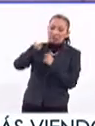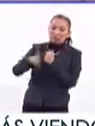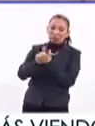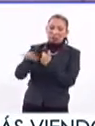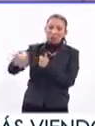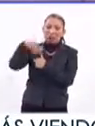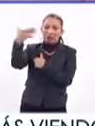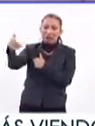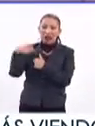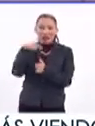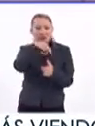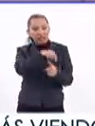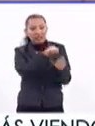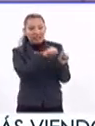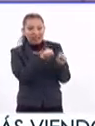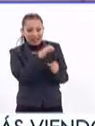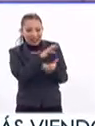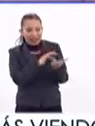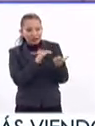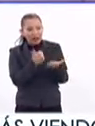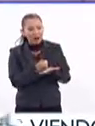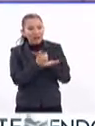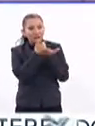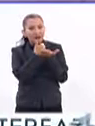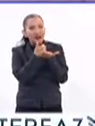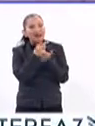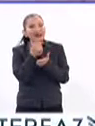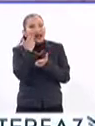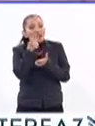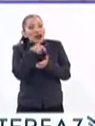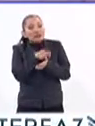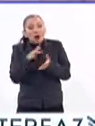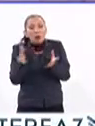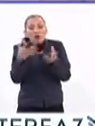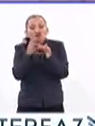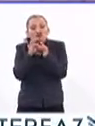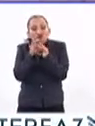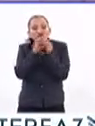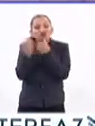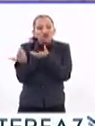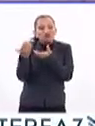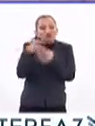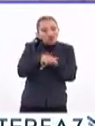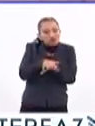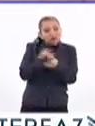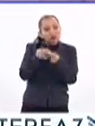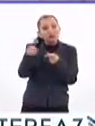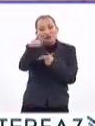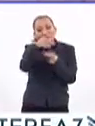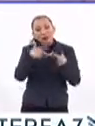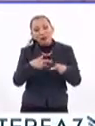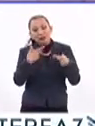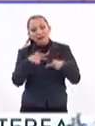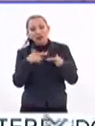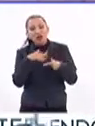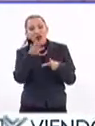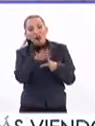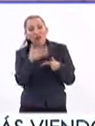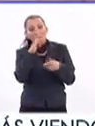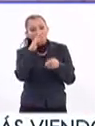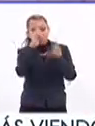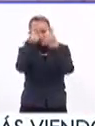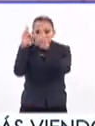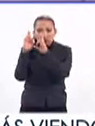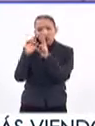difíciles y que si queremos generar sociedad incluyente, sociedad que sea